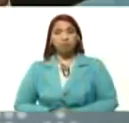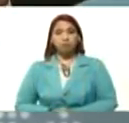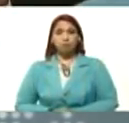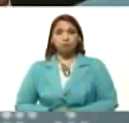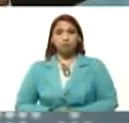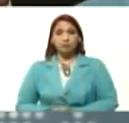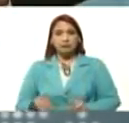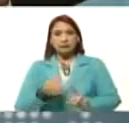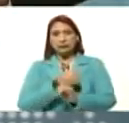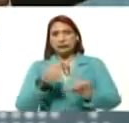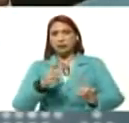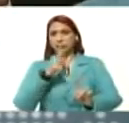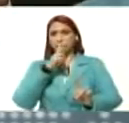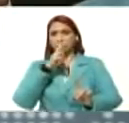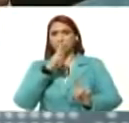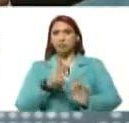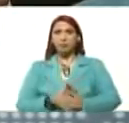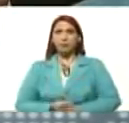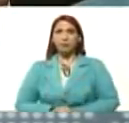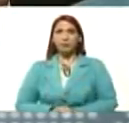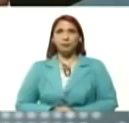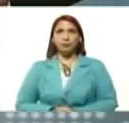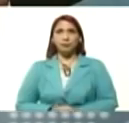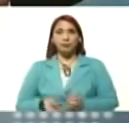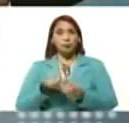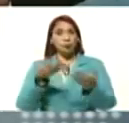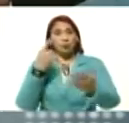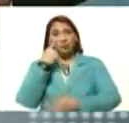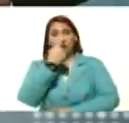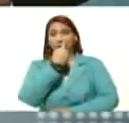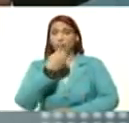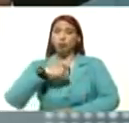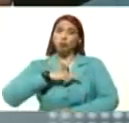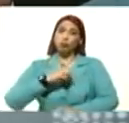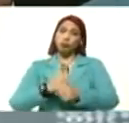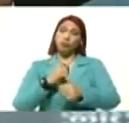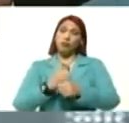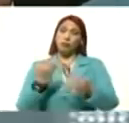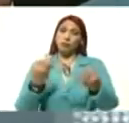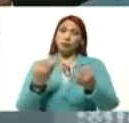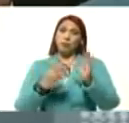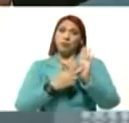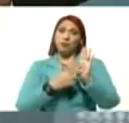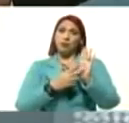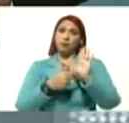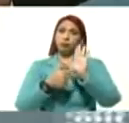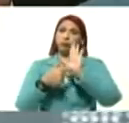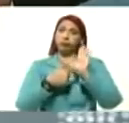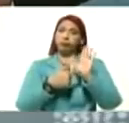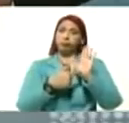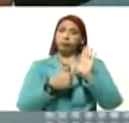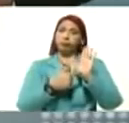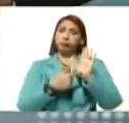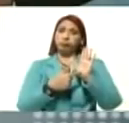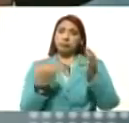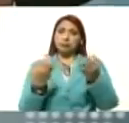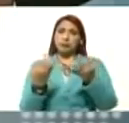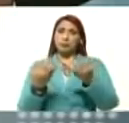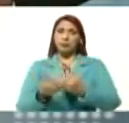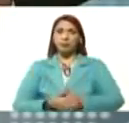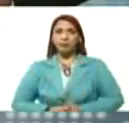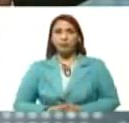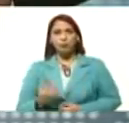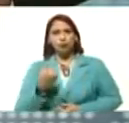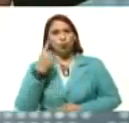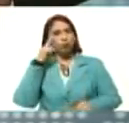han sido saboteados, ustedes verán, nosotros trabajamos siempre con la verdad, por delante, y siempre, con